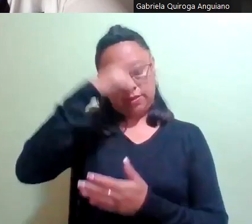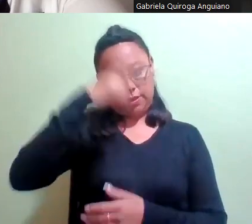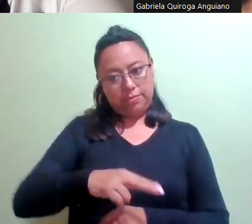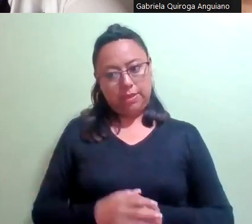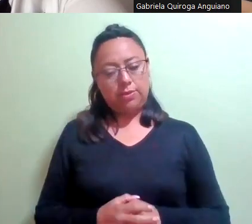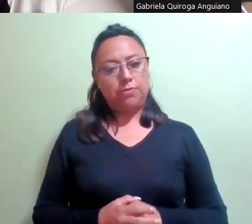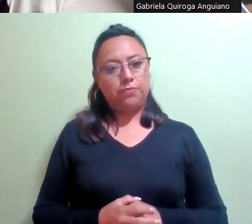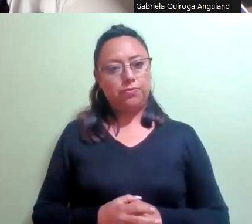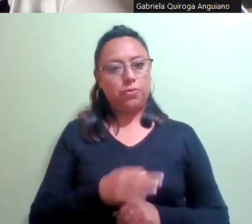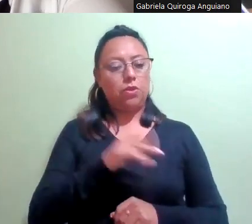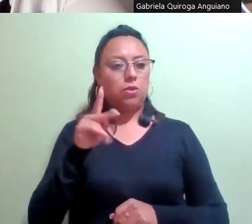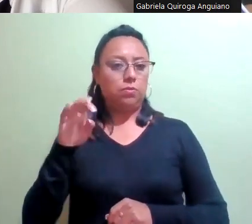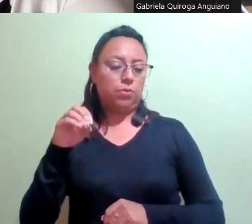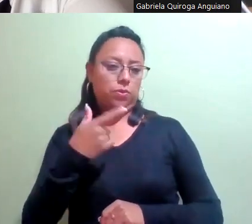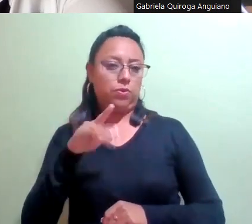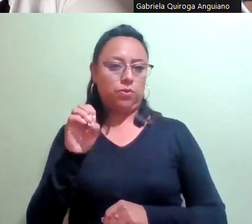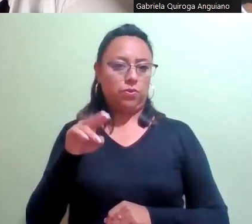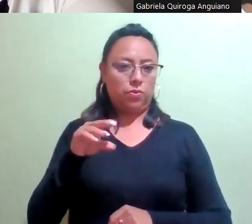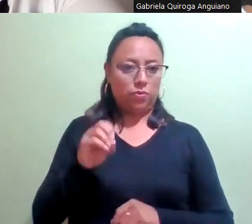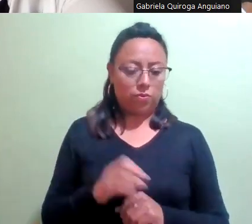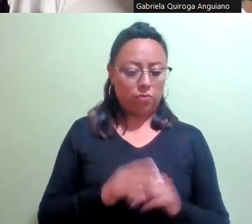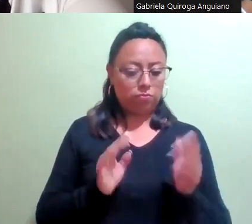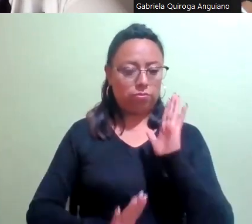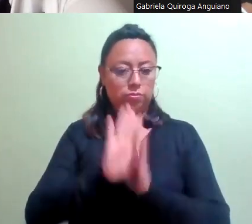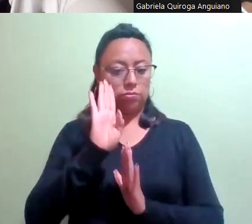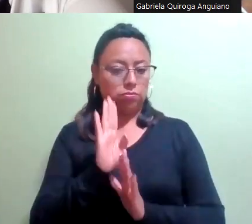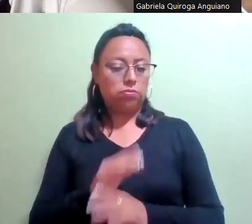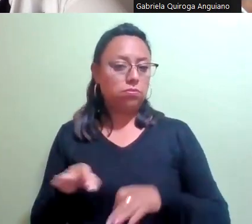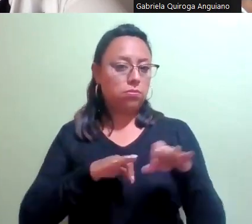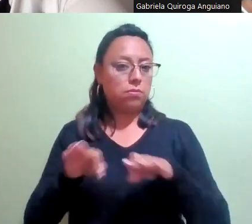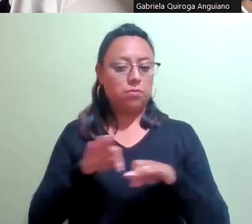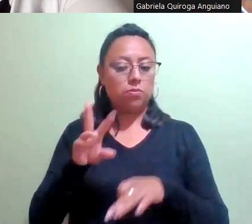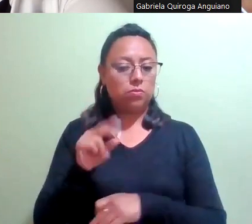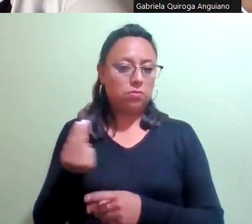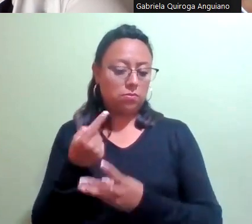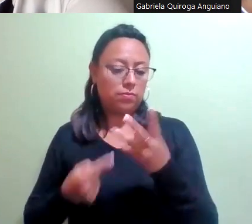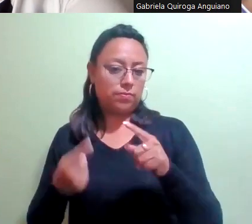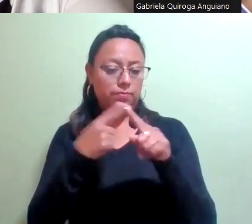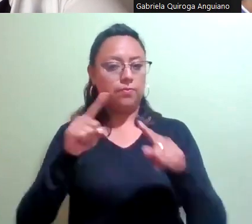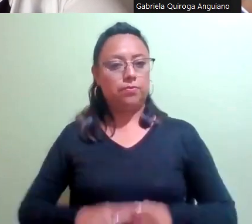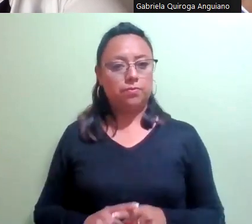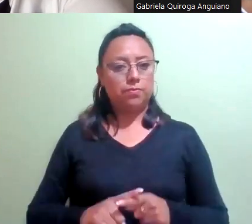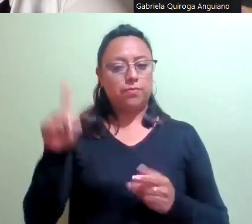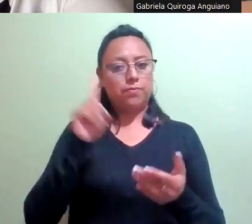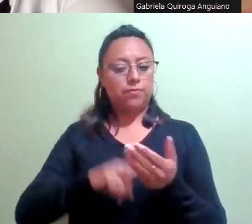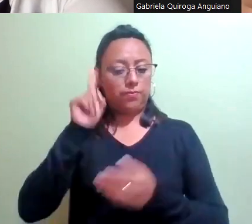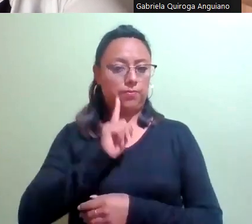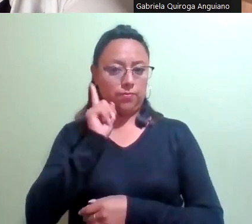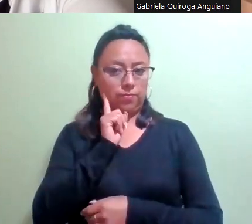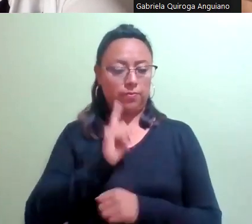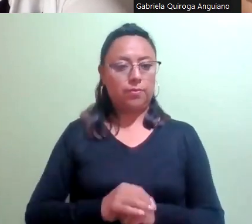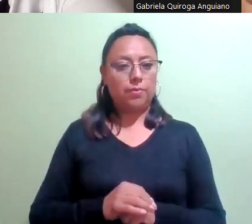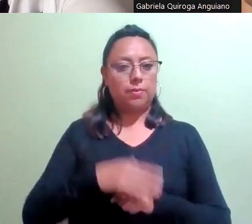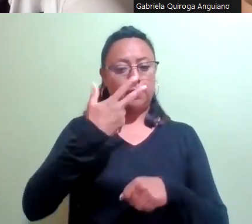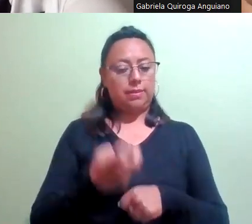Inclinación pro bono, impacto y trascendencia del trabajo sin fines de lucro, realizado en beneficio de las mujeres dentro de las categorías determinadas en la